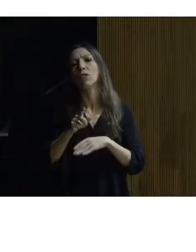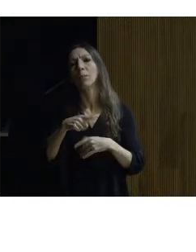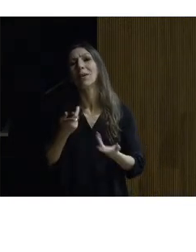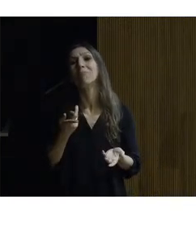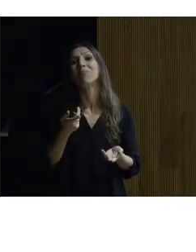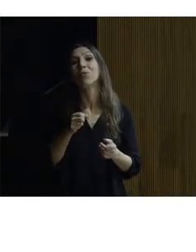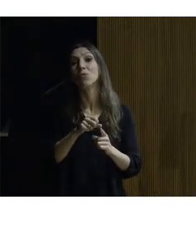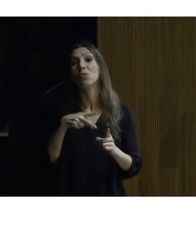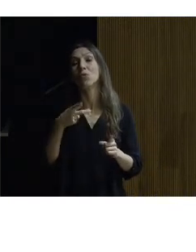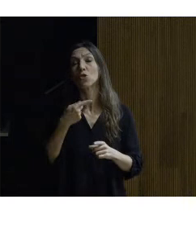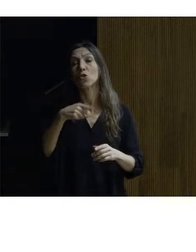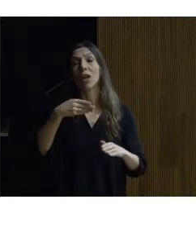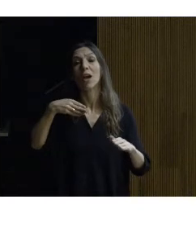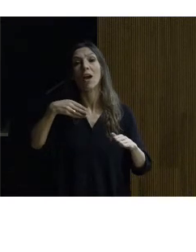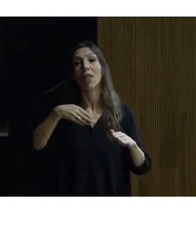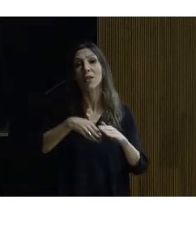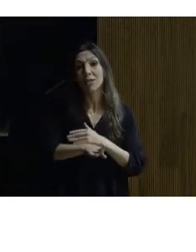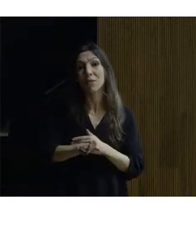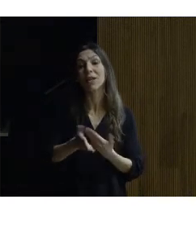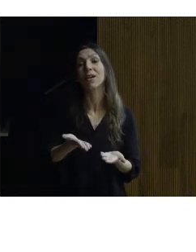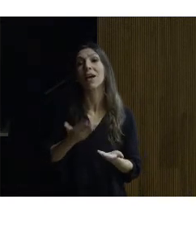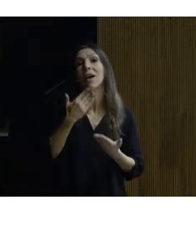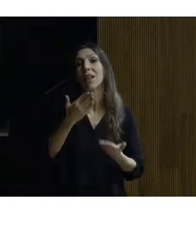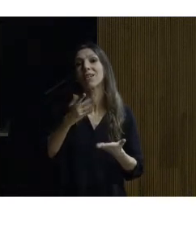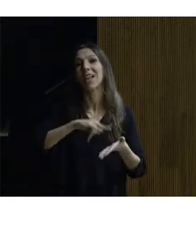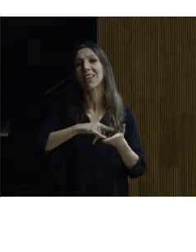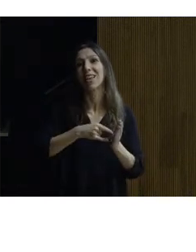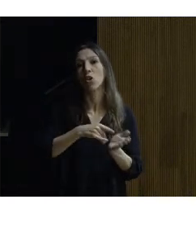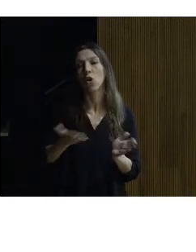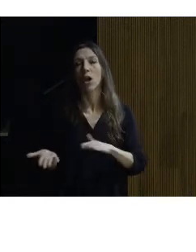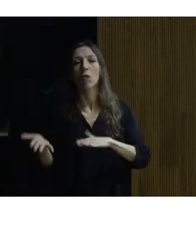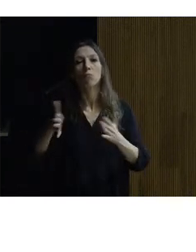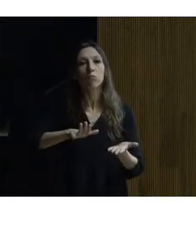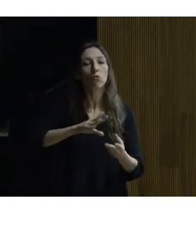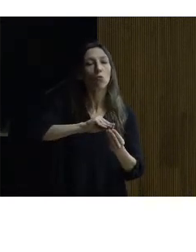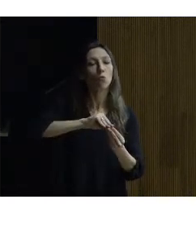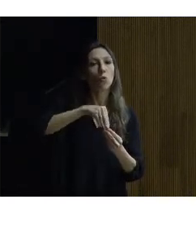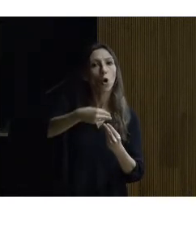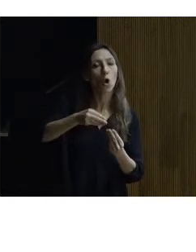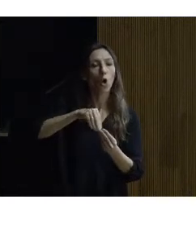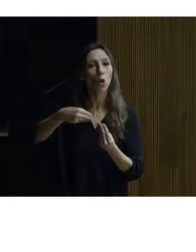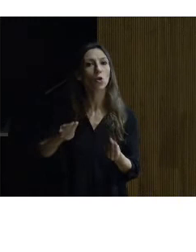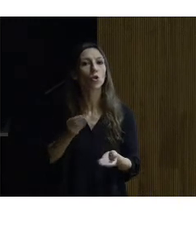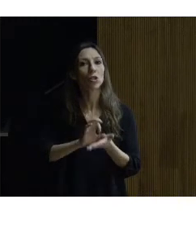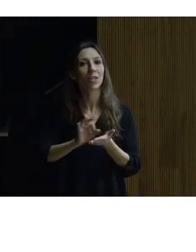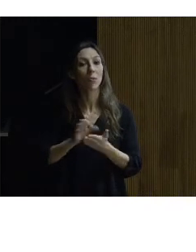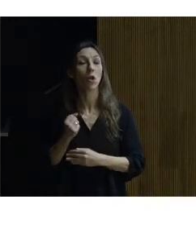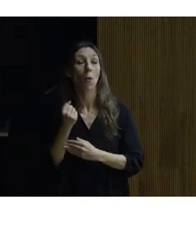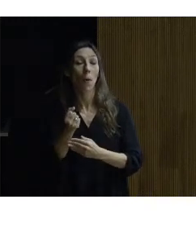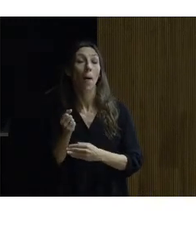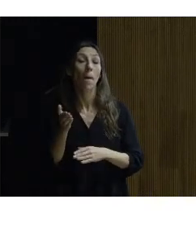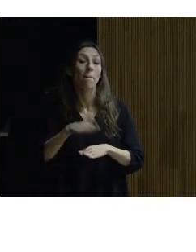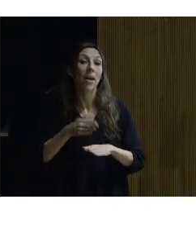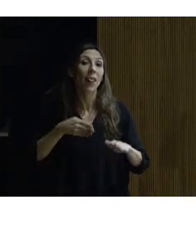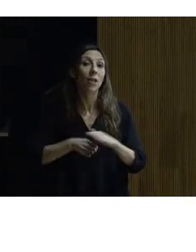Tecnología y Accesibilidad lo que hacemos es aplicar esa tecnología a los productos y servicios de apoyo para la accesibilidad universal y el diseño para todos